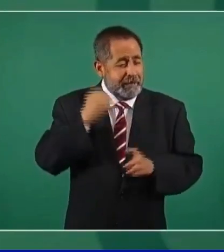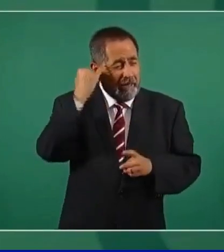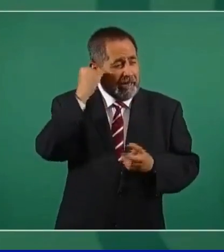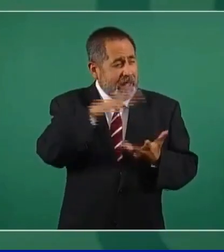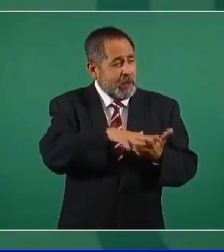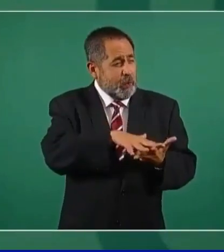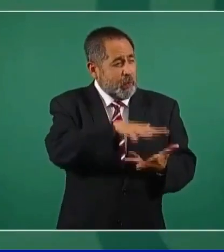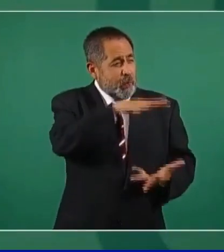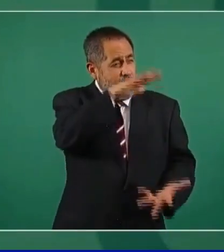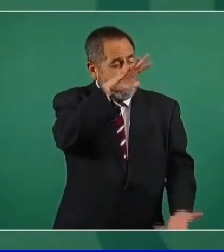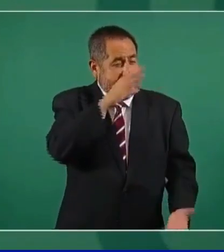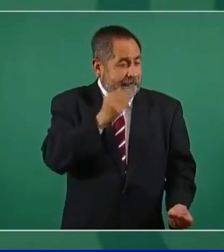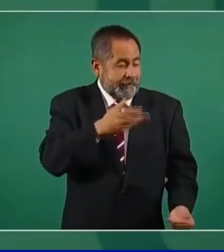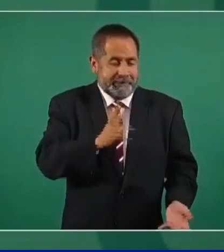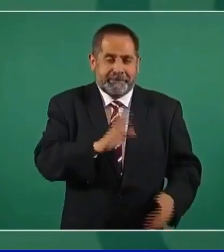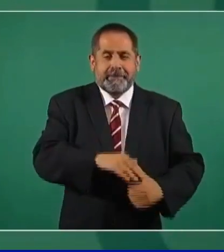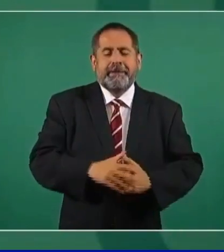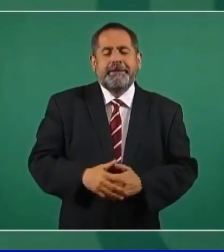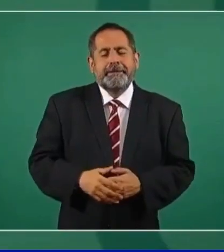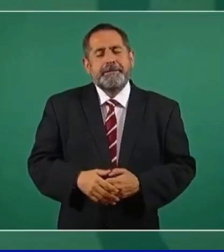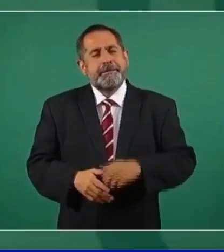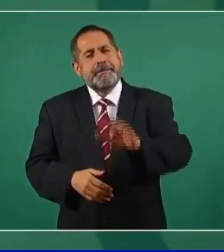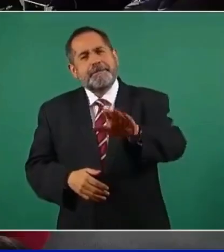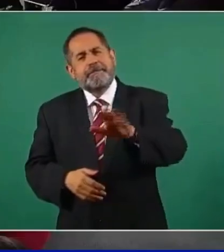Presidente, ¿qué de la Fiscalía General de la República que…